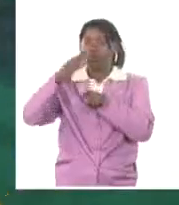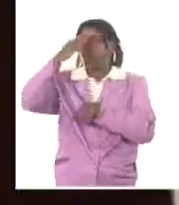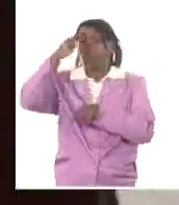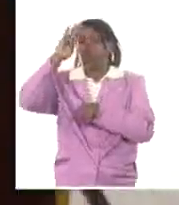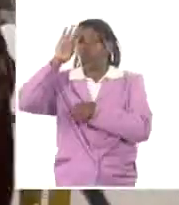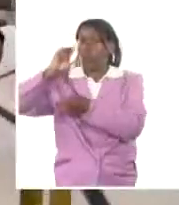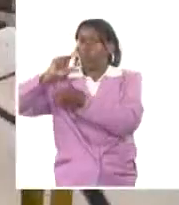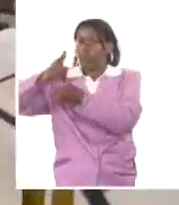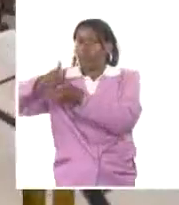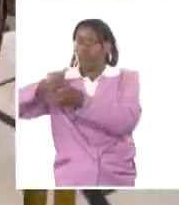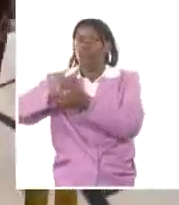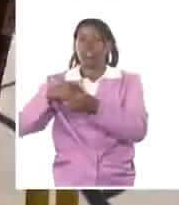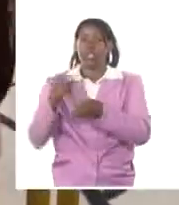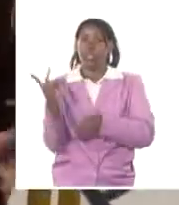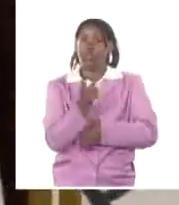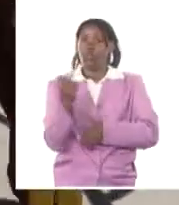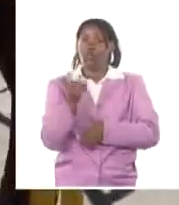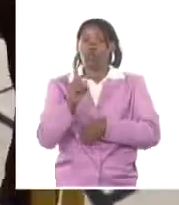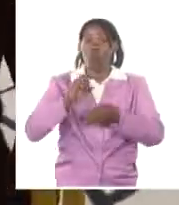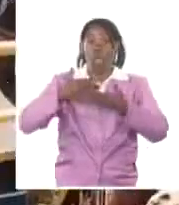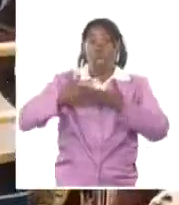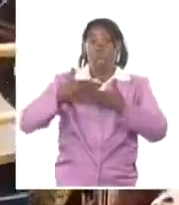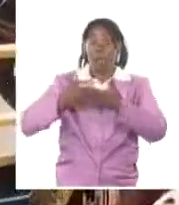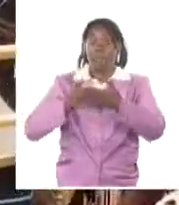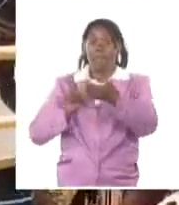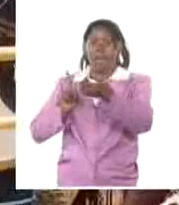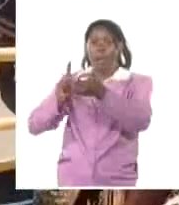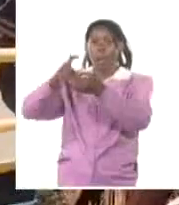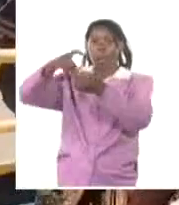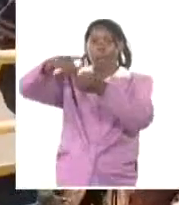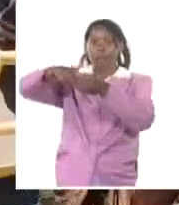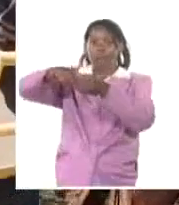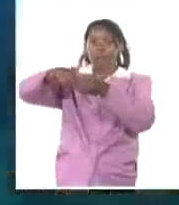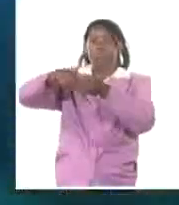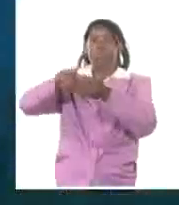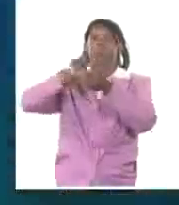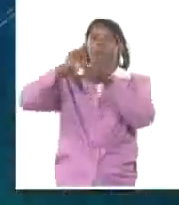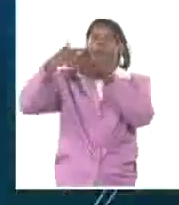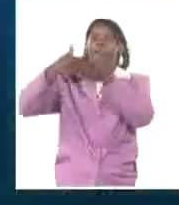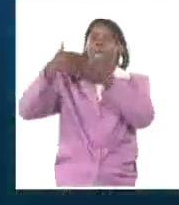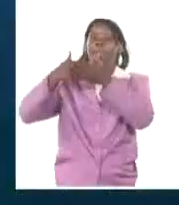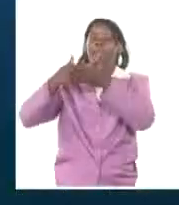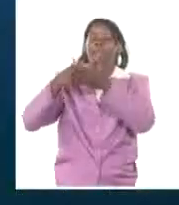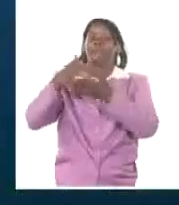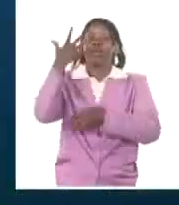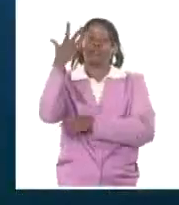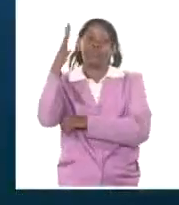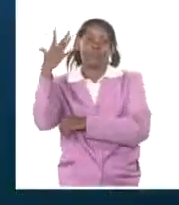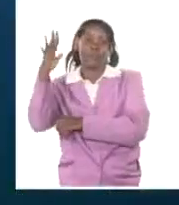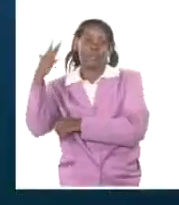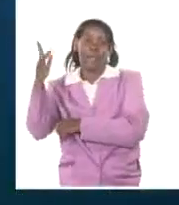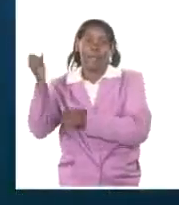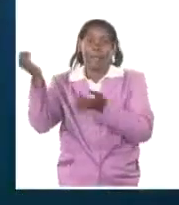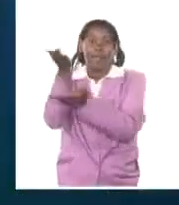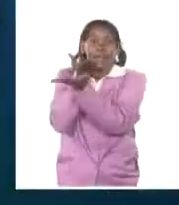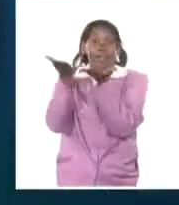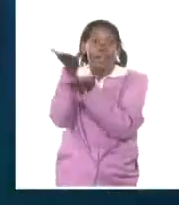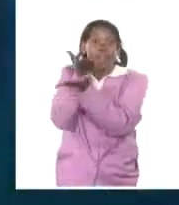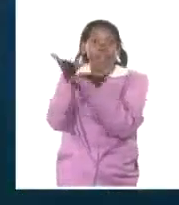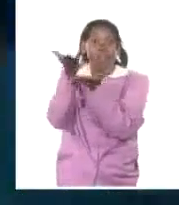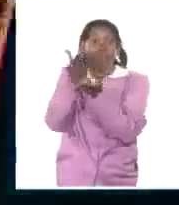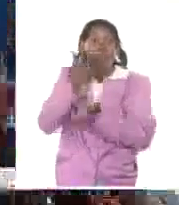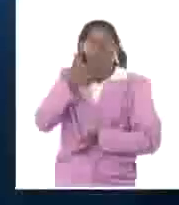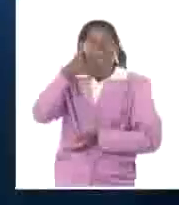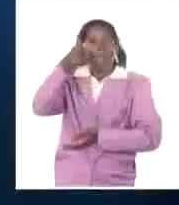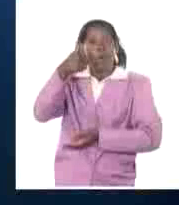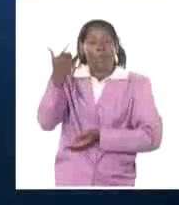proveedores internacionales y están en curso negociaciones para revertir de forma gradual el